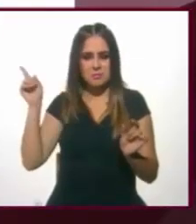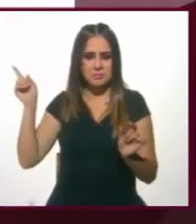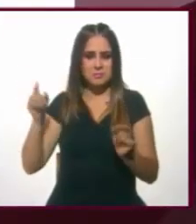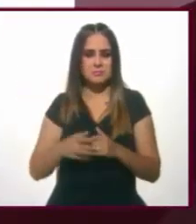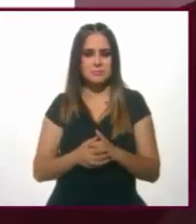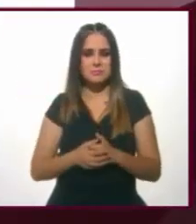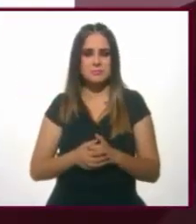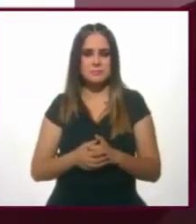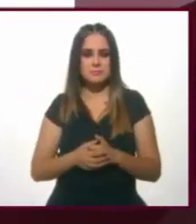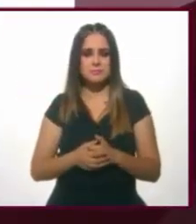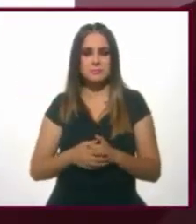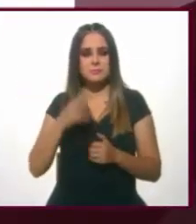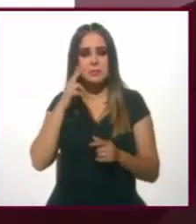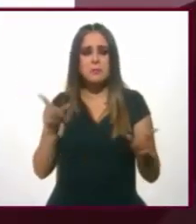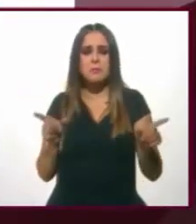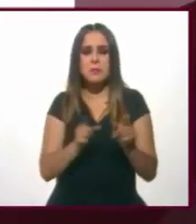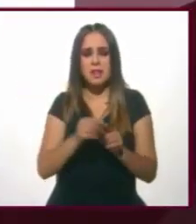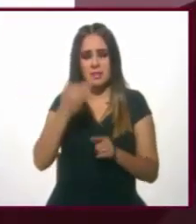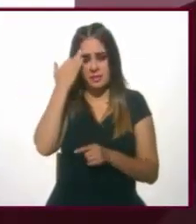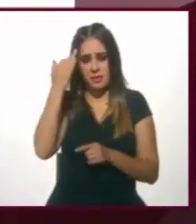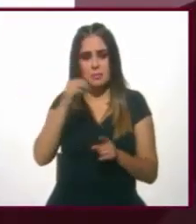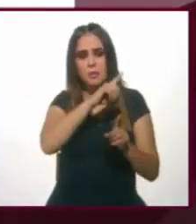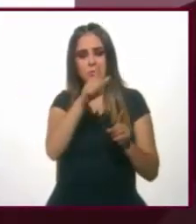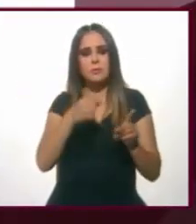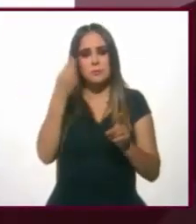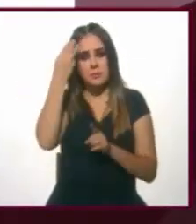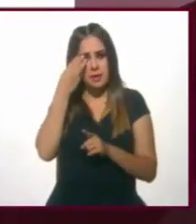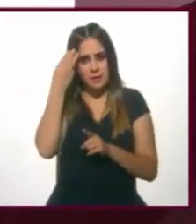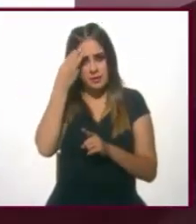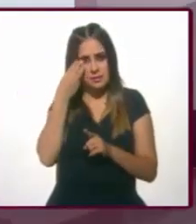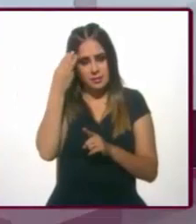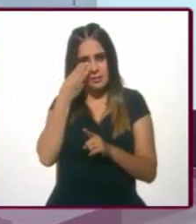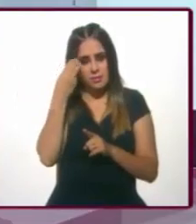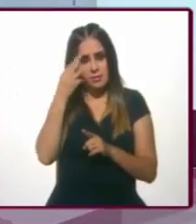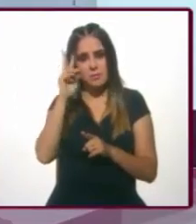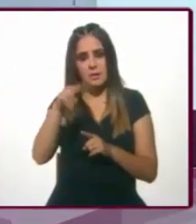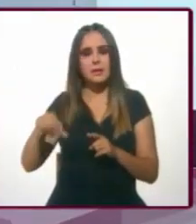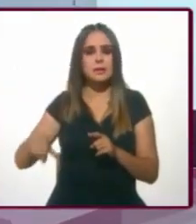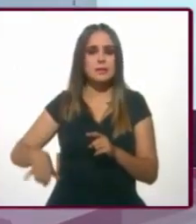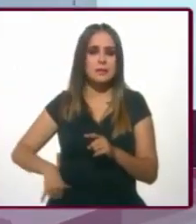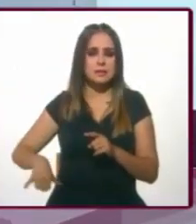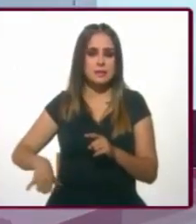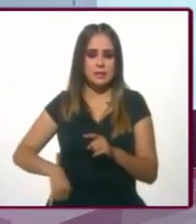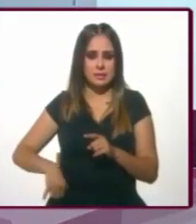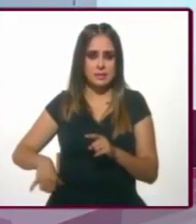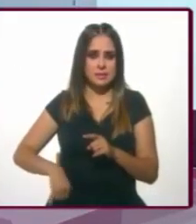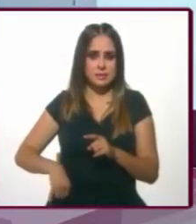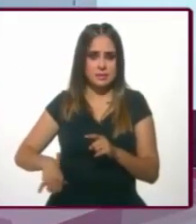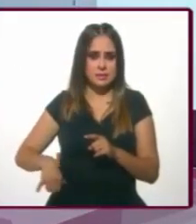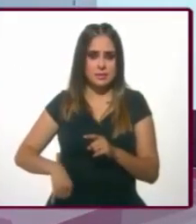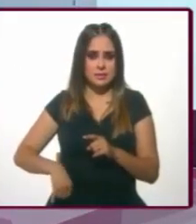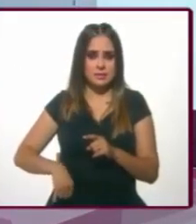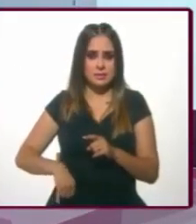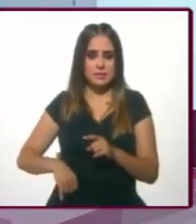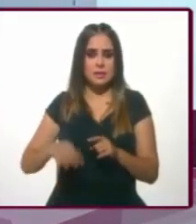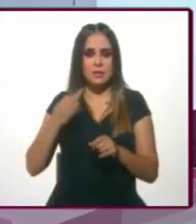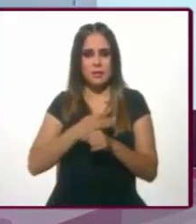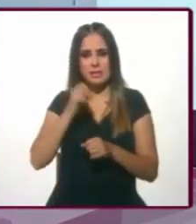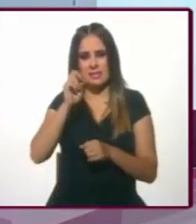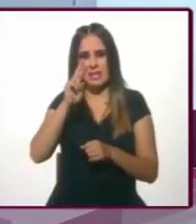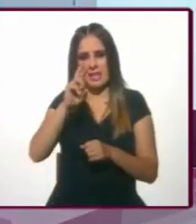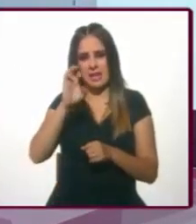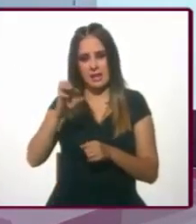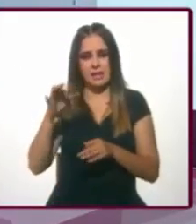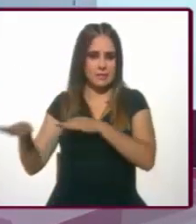gráfico. Si ves, fue muy breve y luego viene Marcelo Ebrard. Es interesante el caso del actual canciller